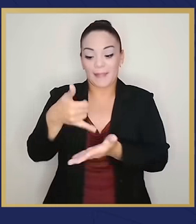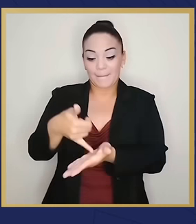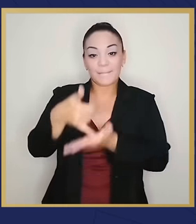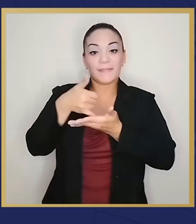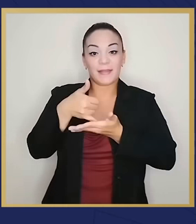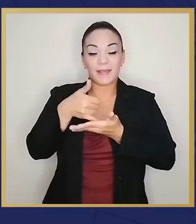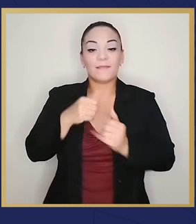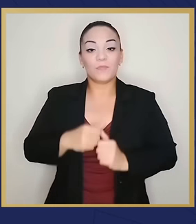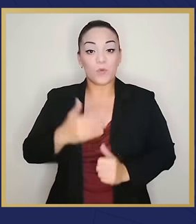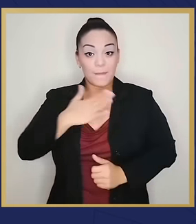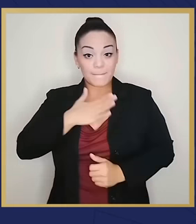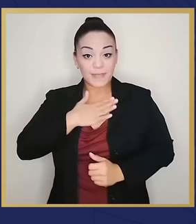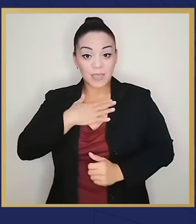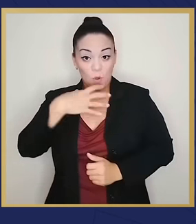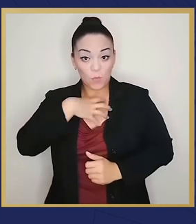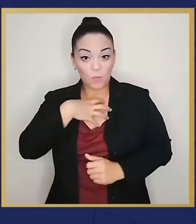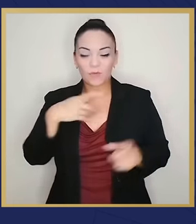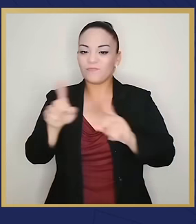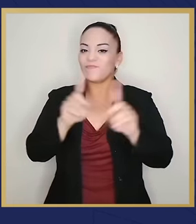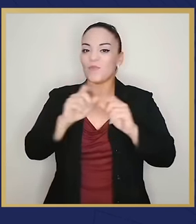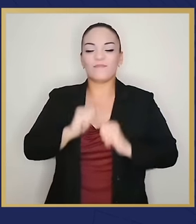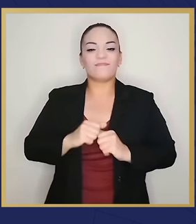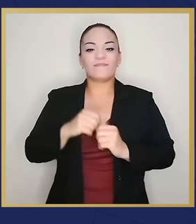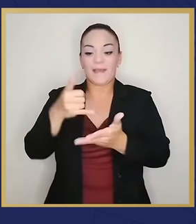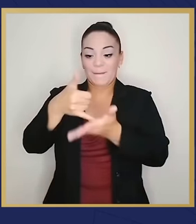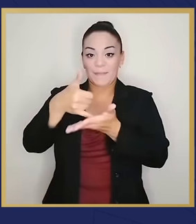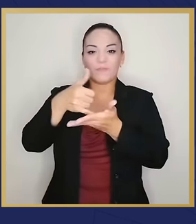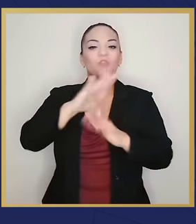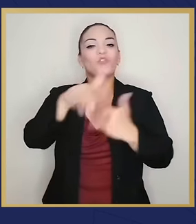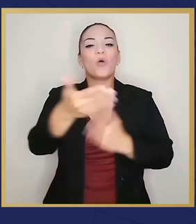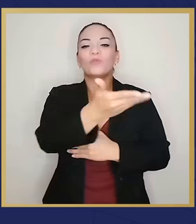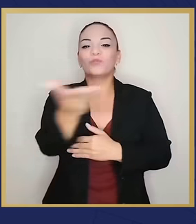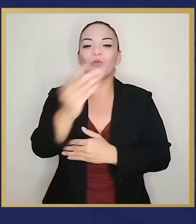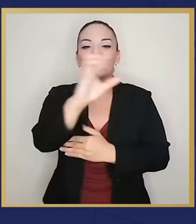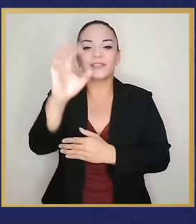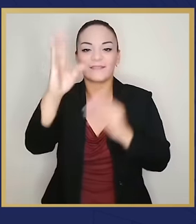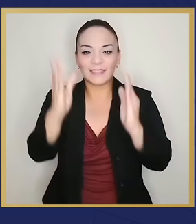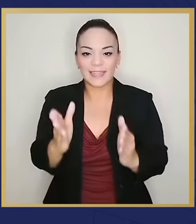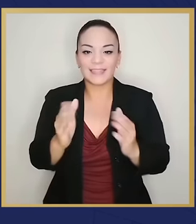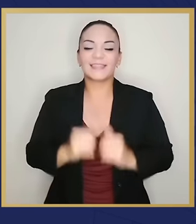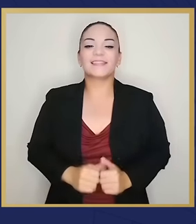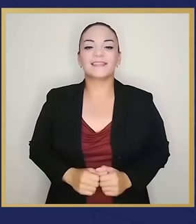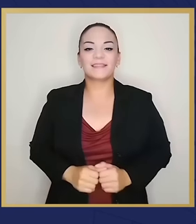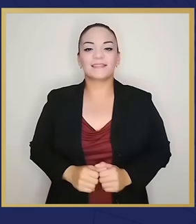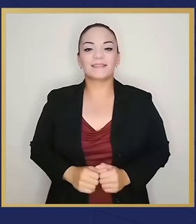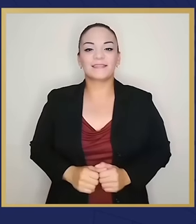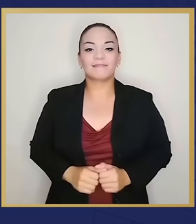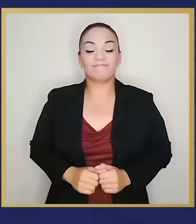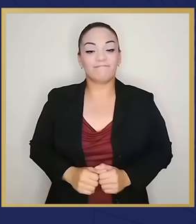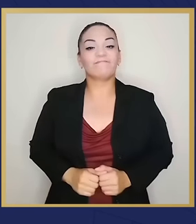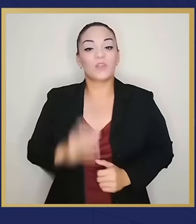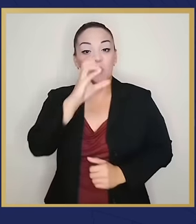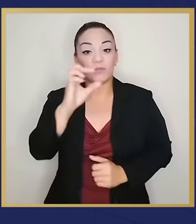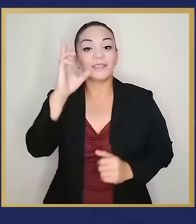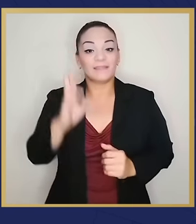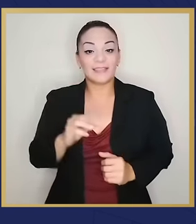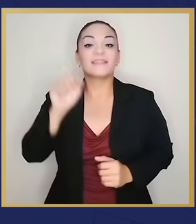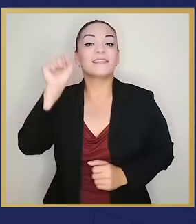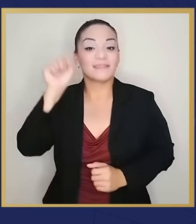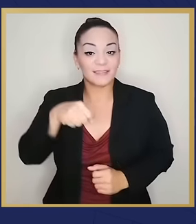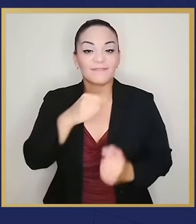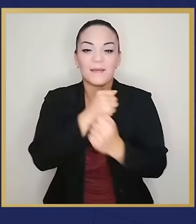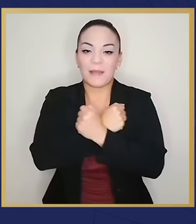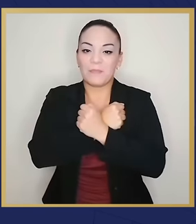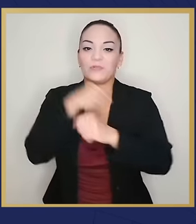premio no es mío, es de todos nosotros los costarricenses que sí amamos a esta